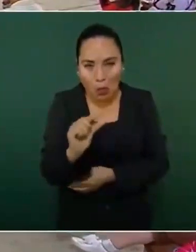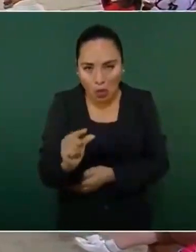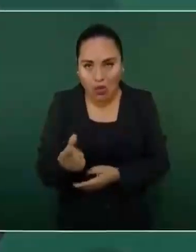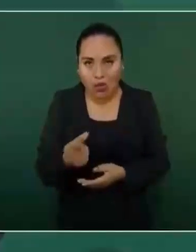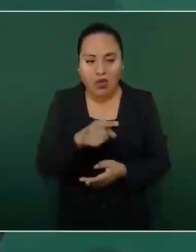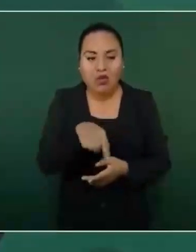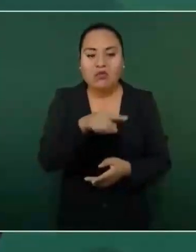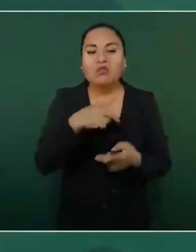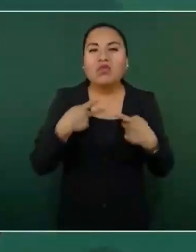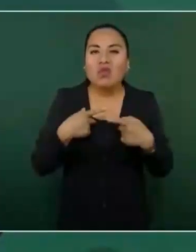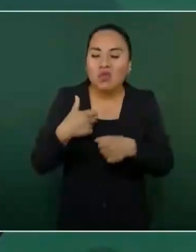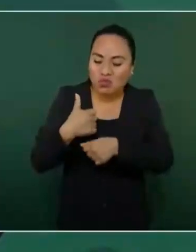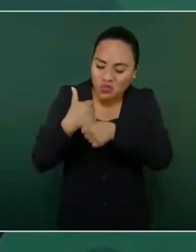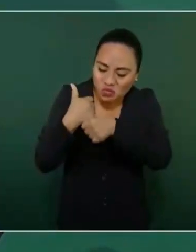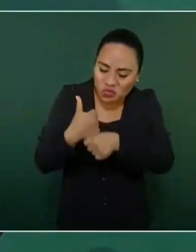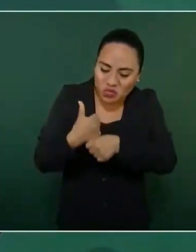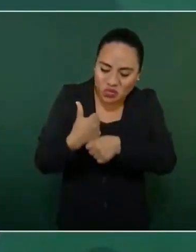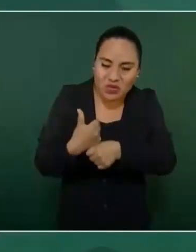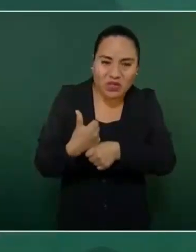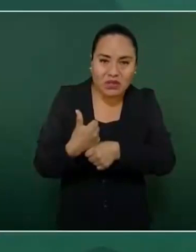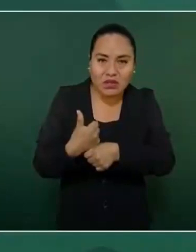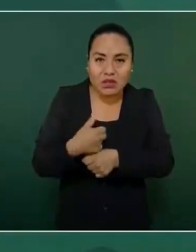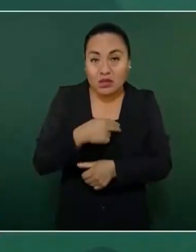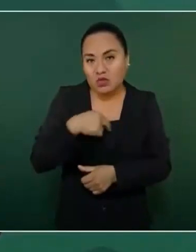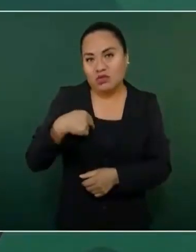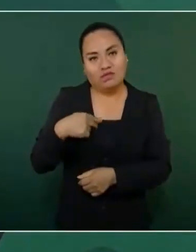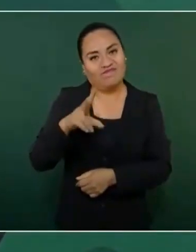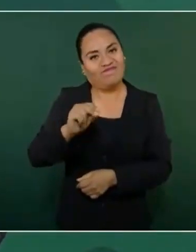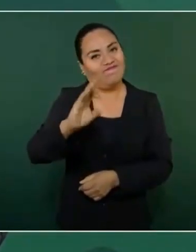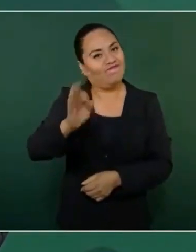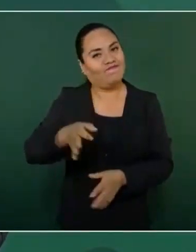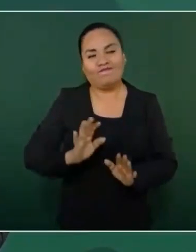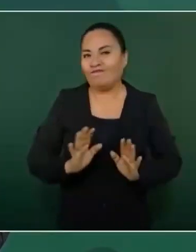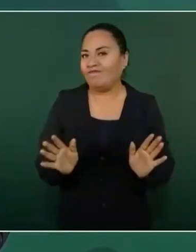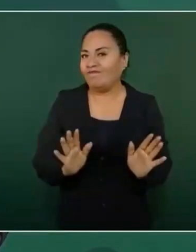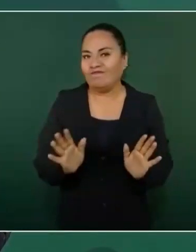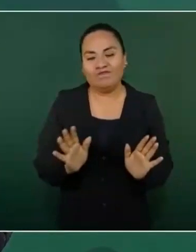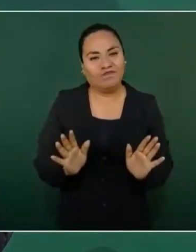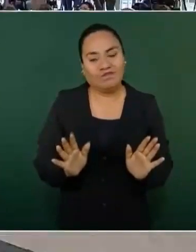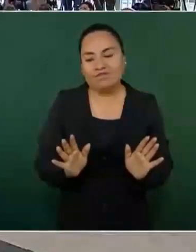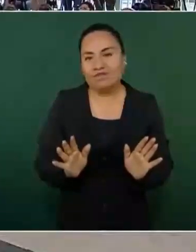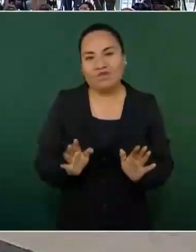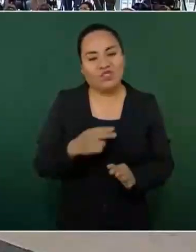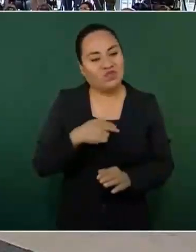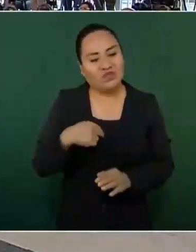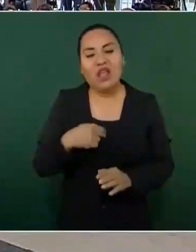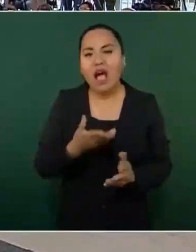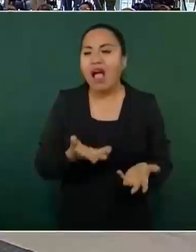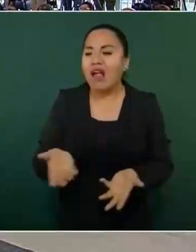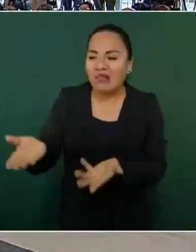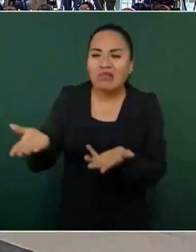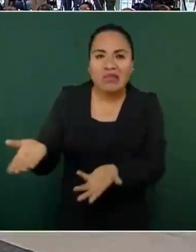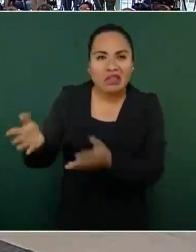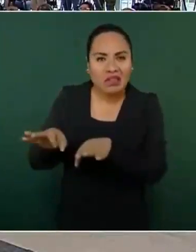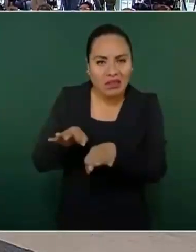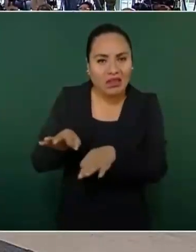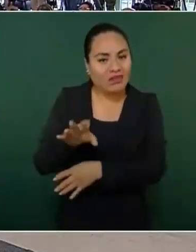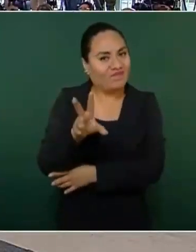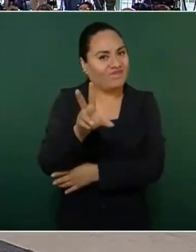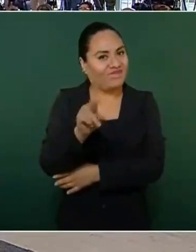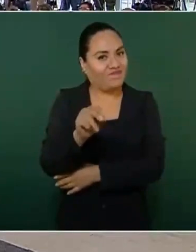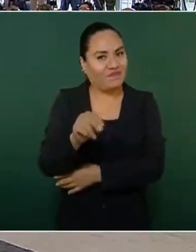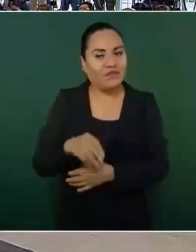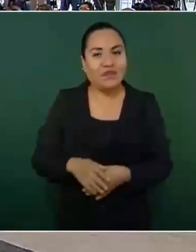laborales, pues entonces nos opondríamos, no lo permitiríamos. Todo esto